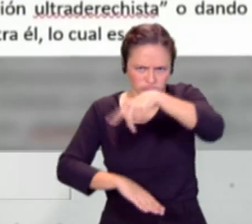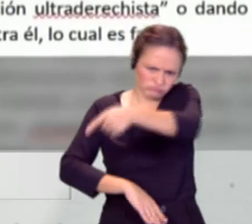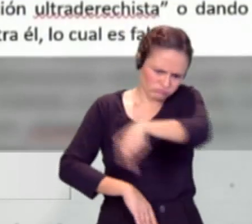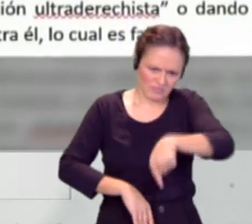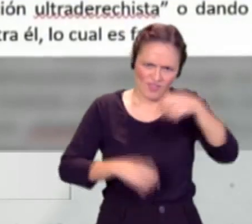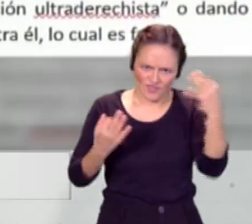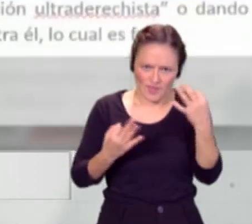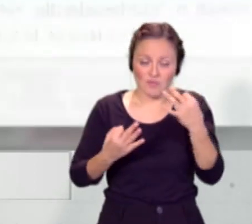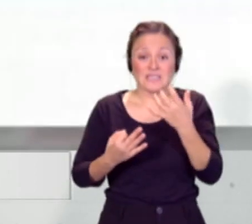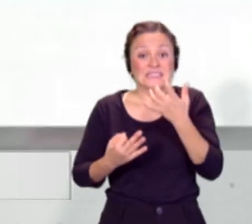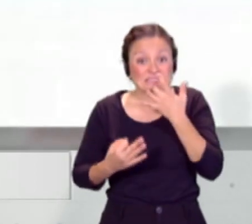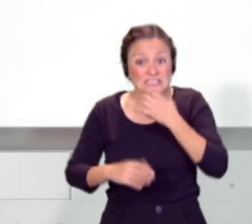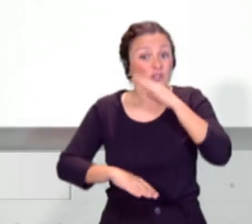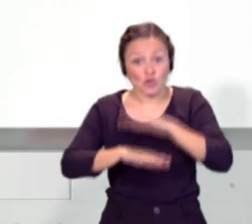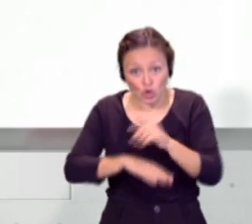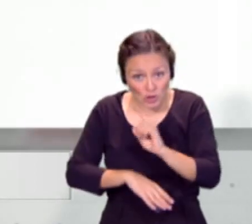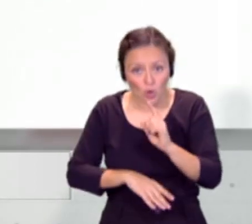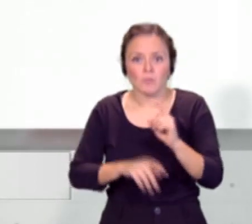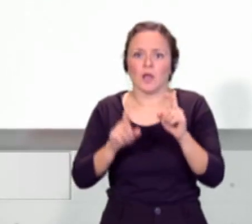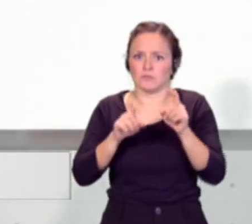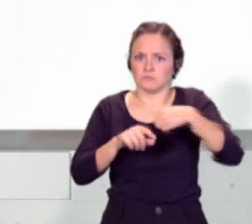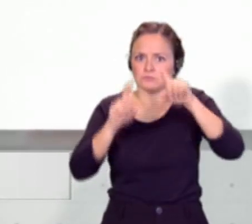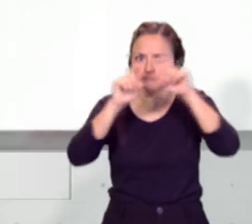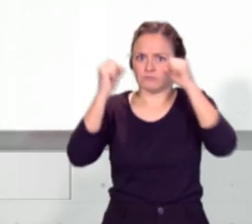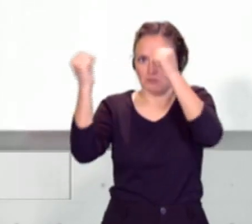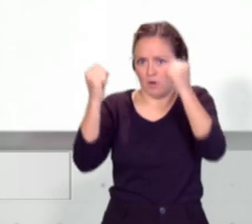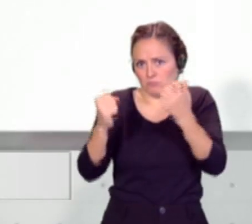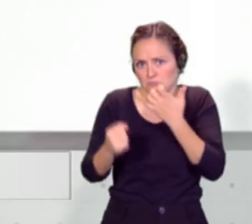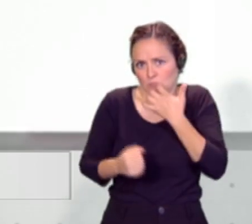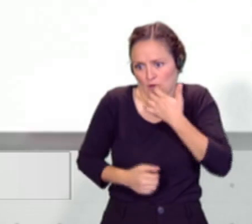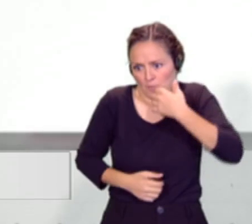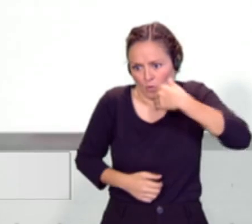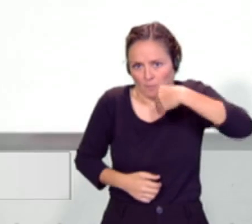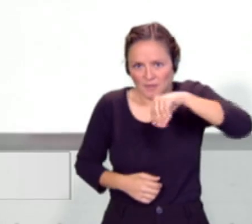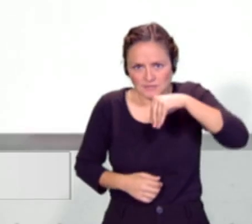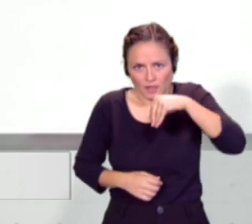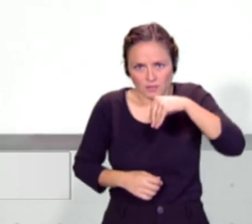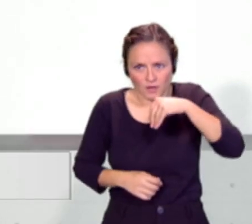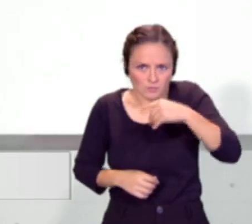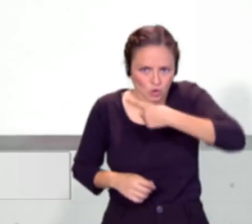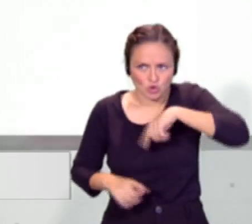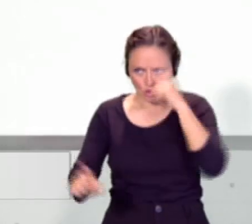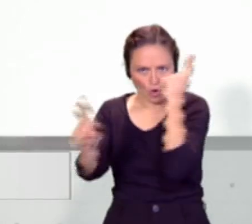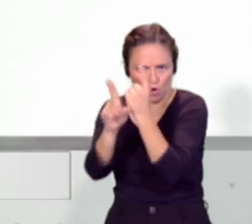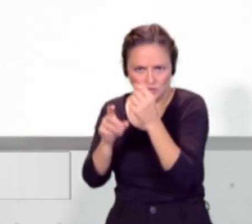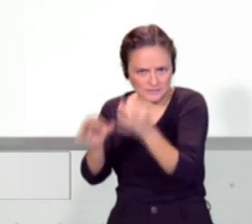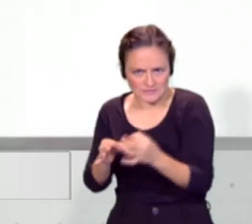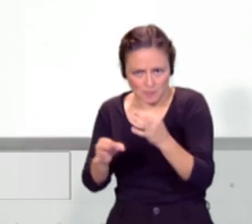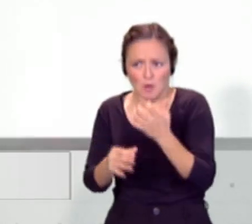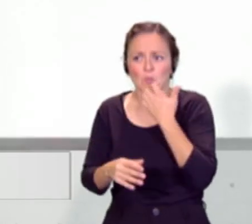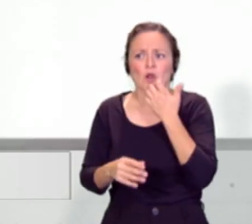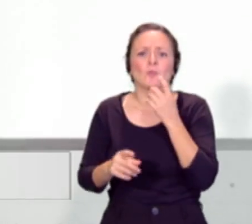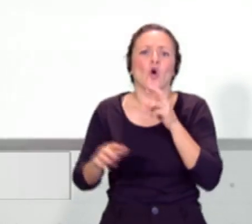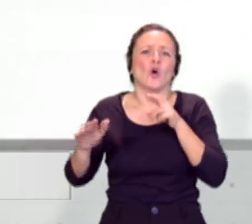hay un incumplimiento, precisamente las más altas instituciones del Estado como es la presidencia del gobierno, lo hemos combatido. Así lo hicimos con los recursos de